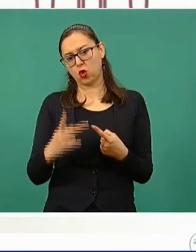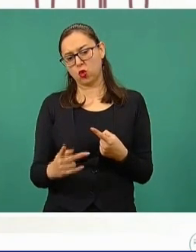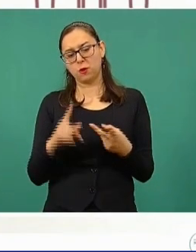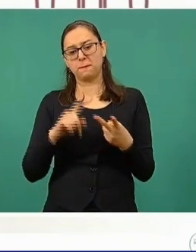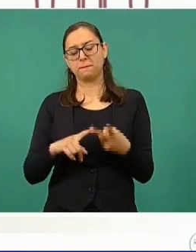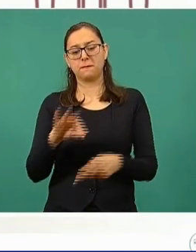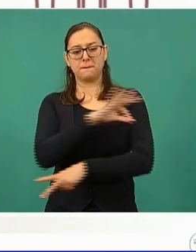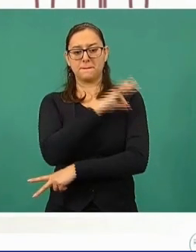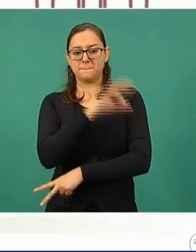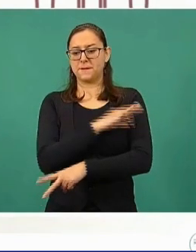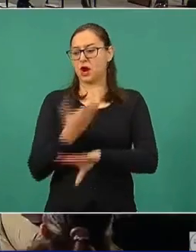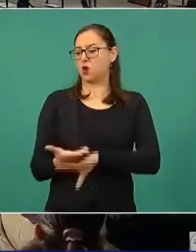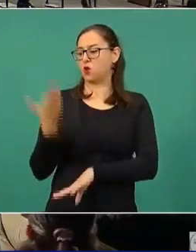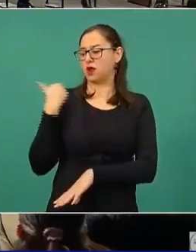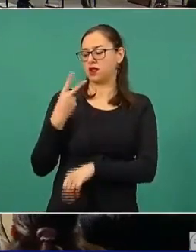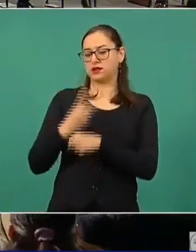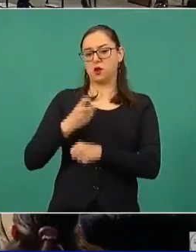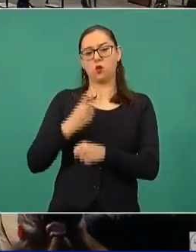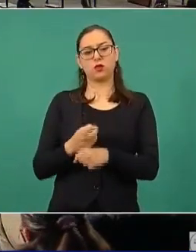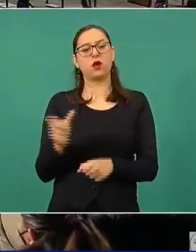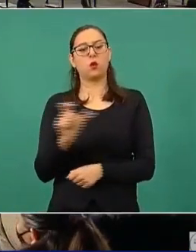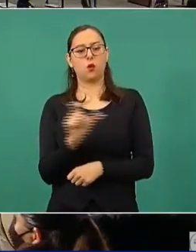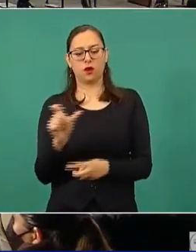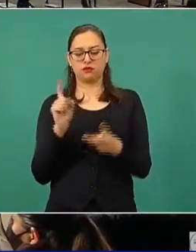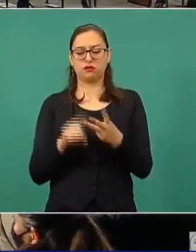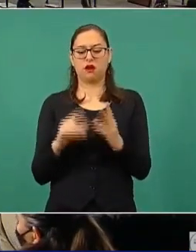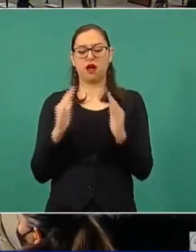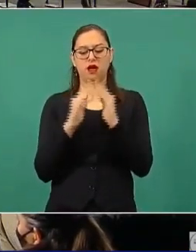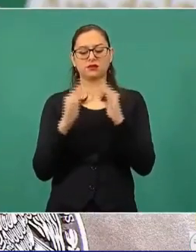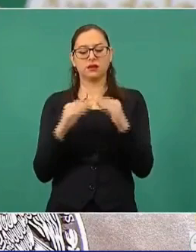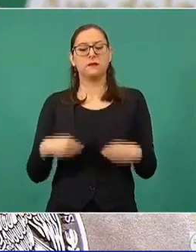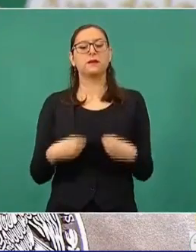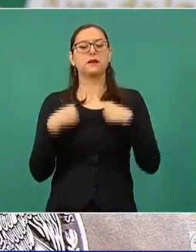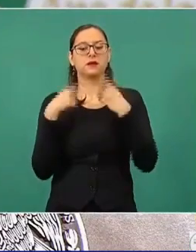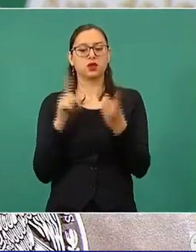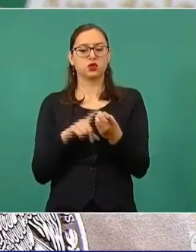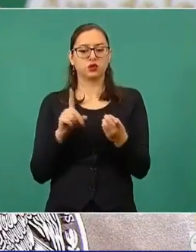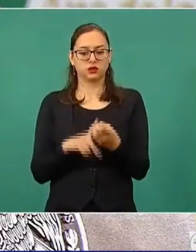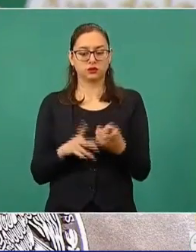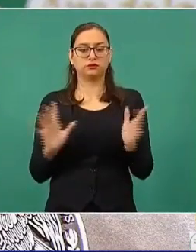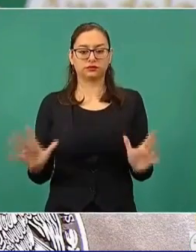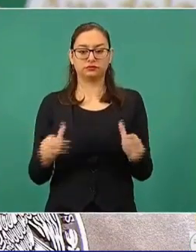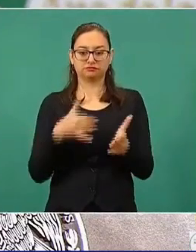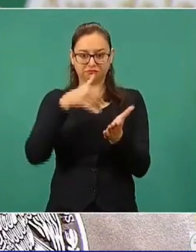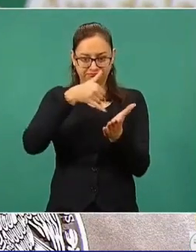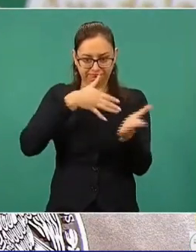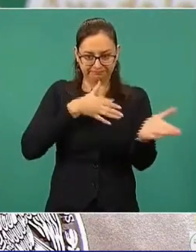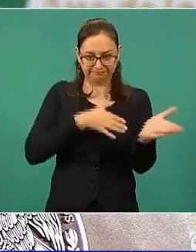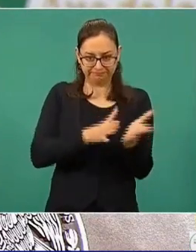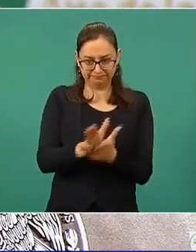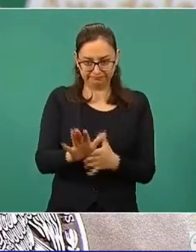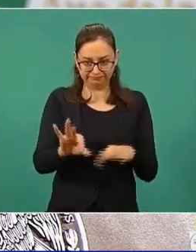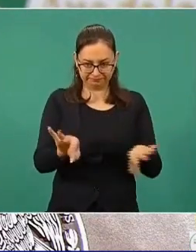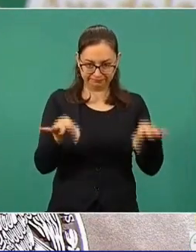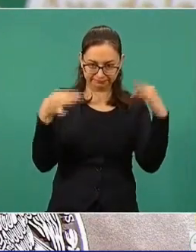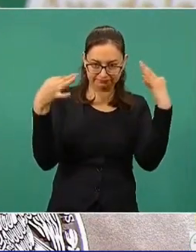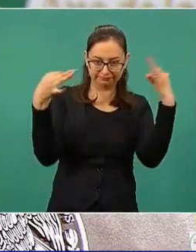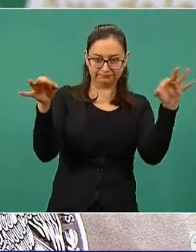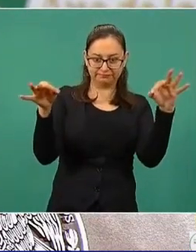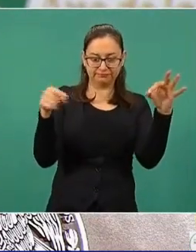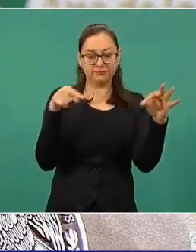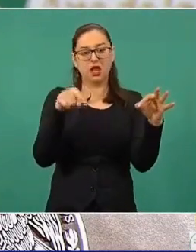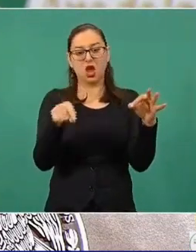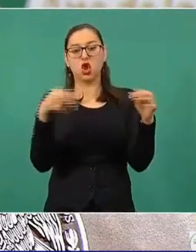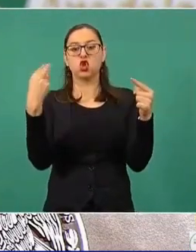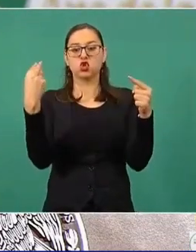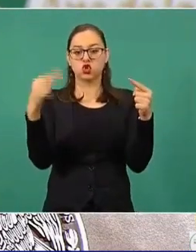última dosis y datos del domicilio, el propio sistema emite una papeleta, esa papeleta hay que conservarla, ya viene